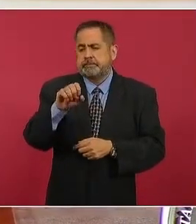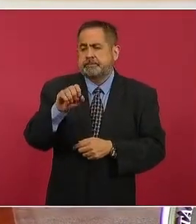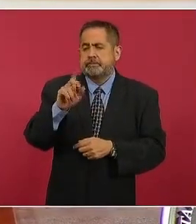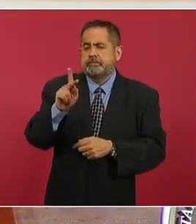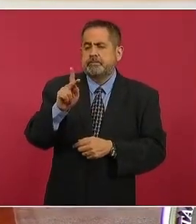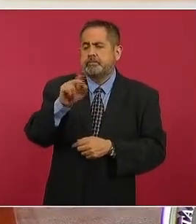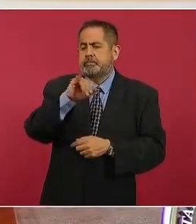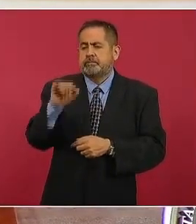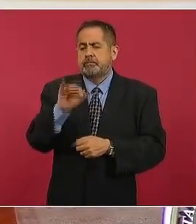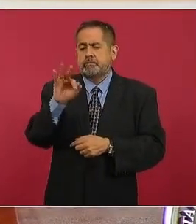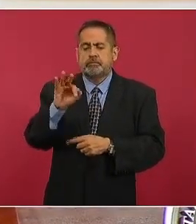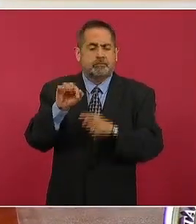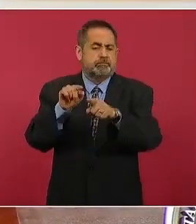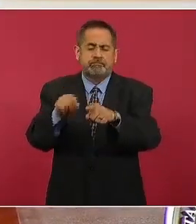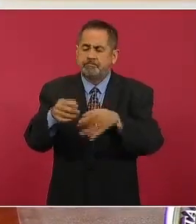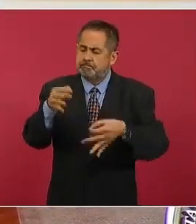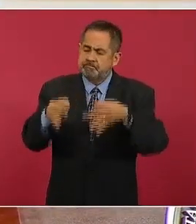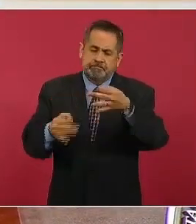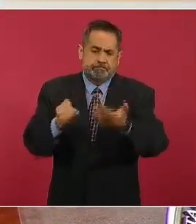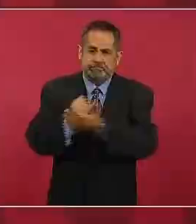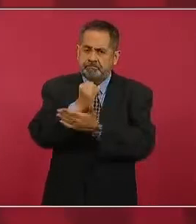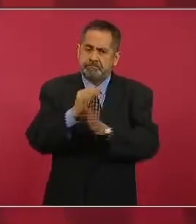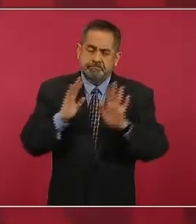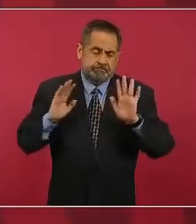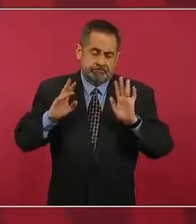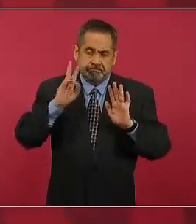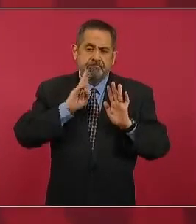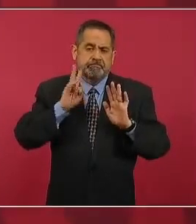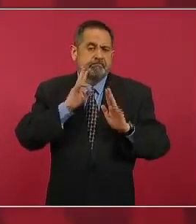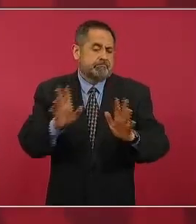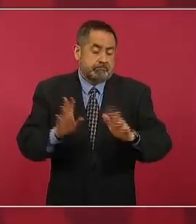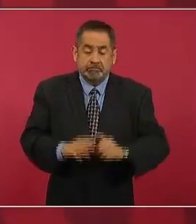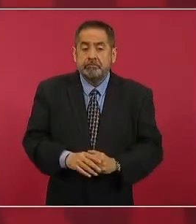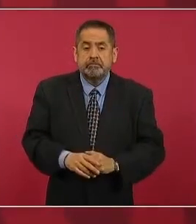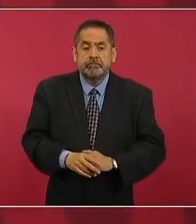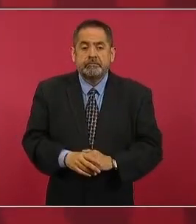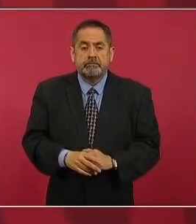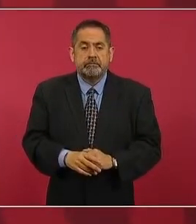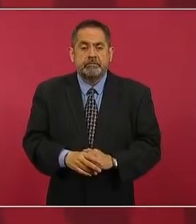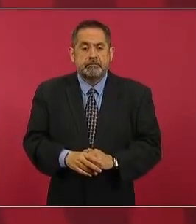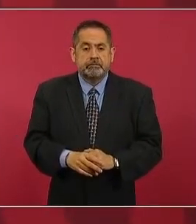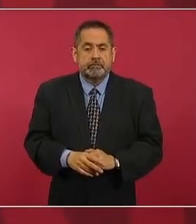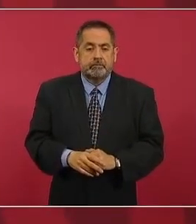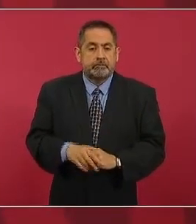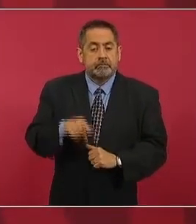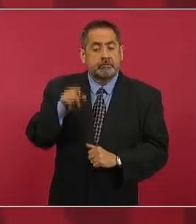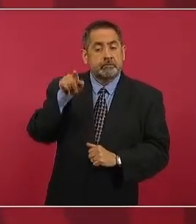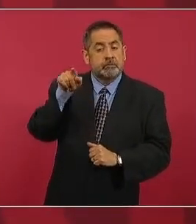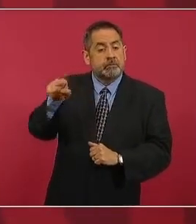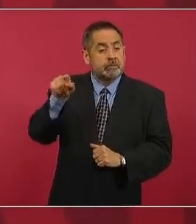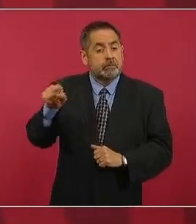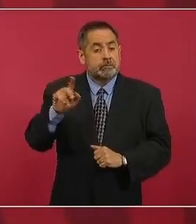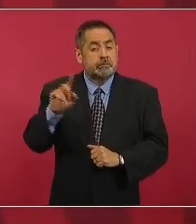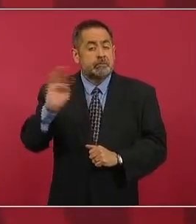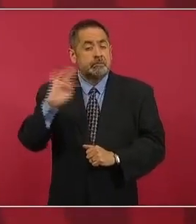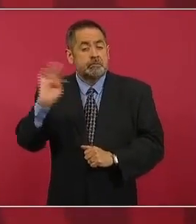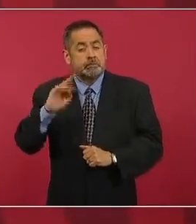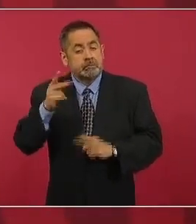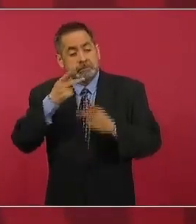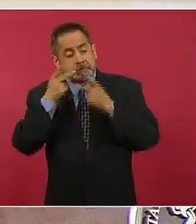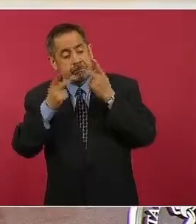Poder Judicial resolver si él habla mal de los